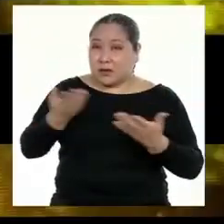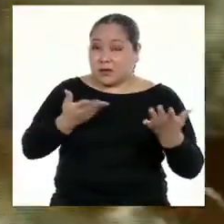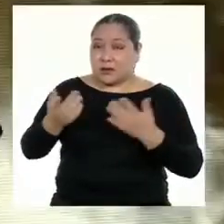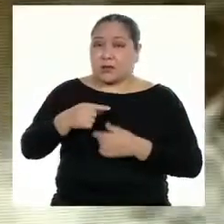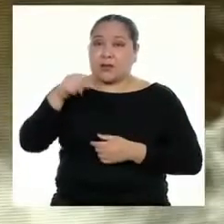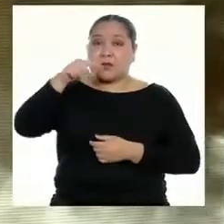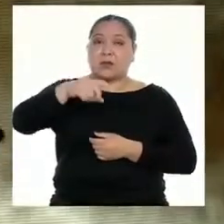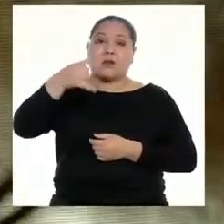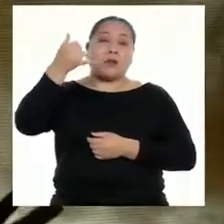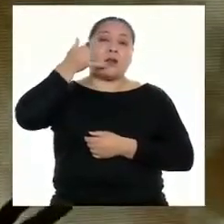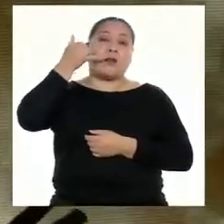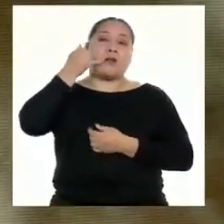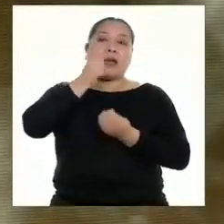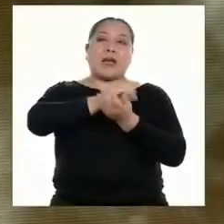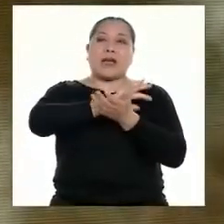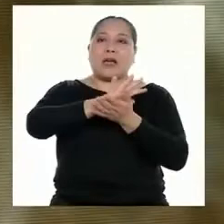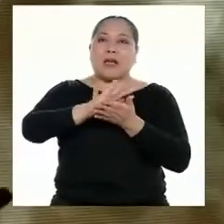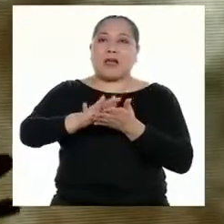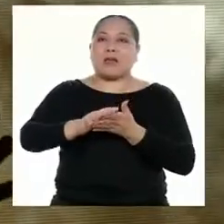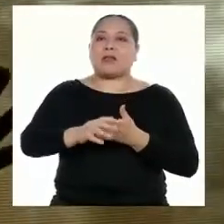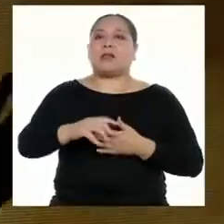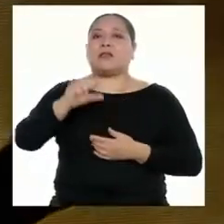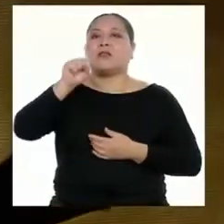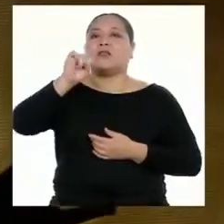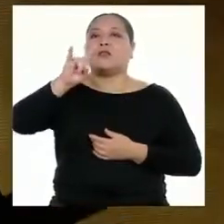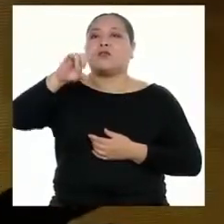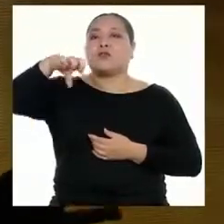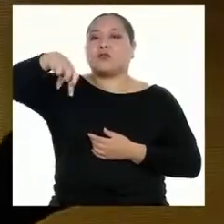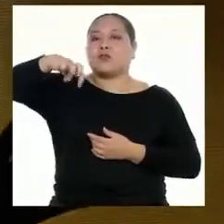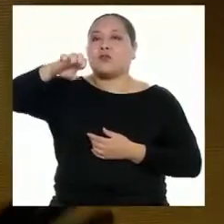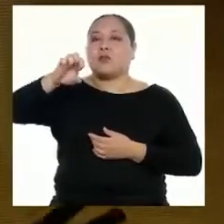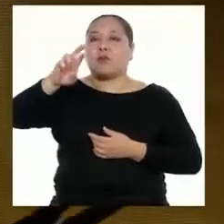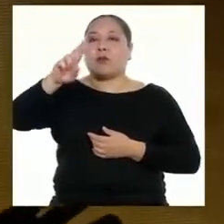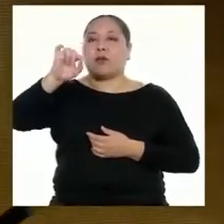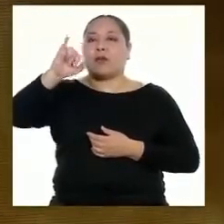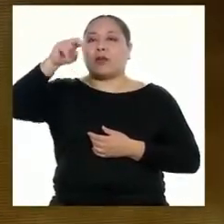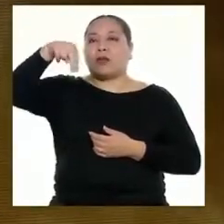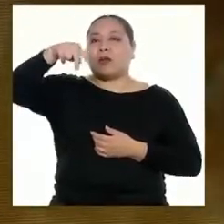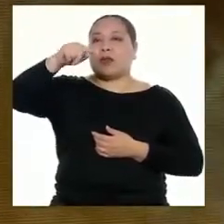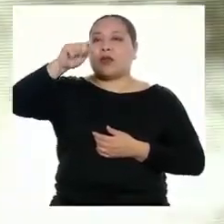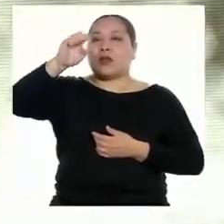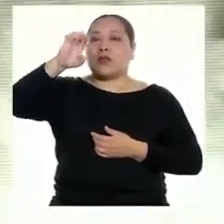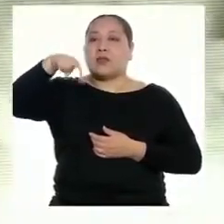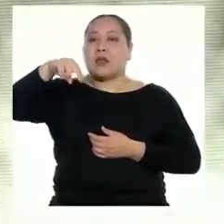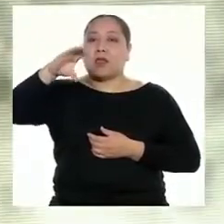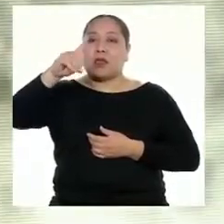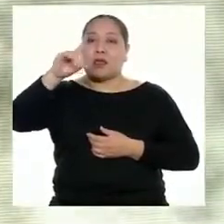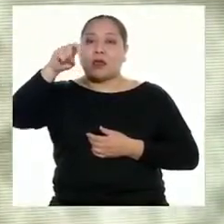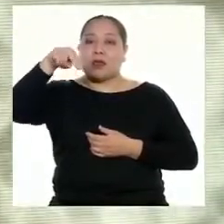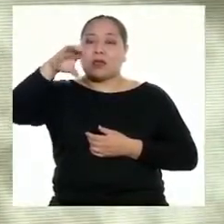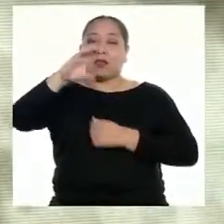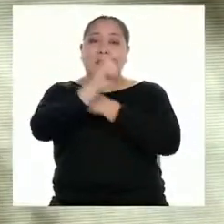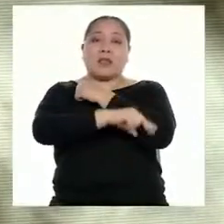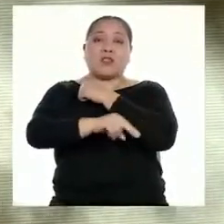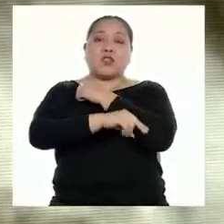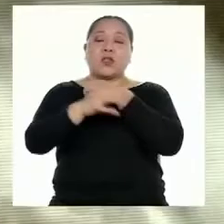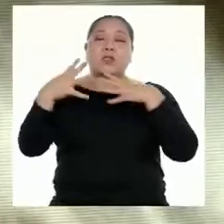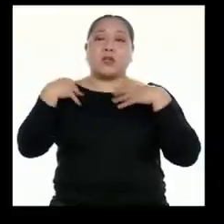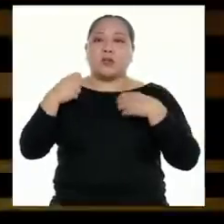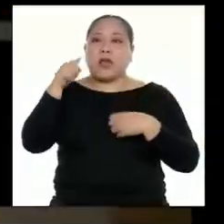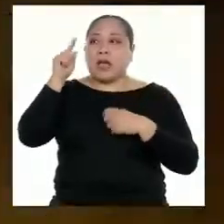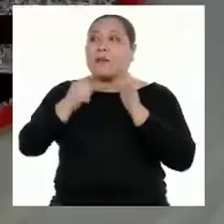comunicarnos gratuitamente con la Superintendencia Nacional de Salud. Ahí presentamos nuestras quejas y pedimos soluciones.